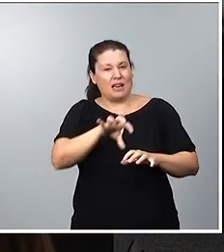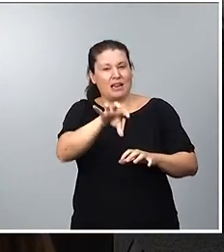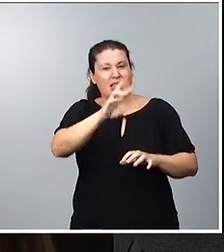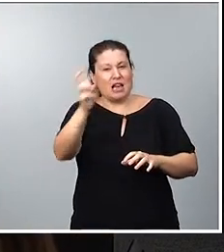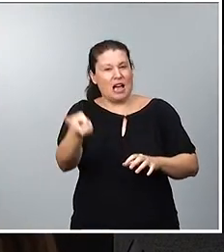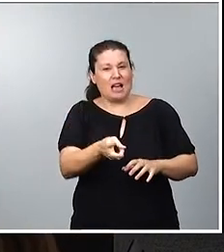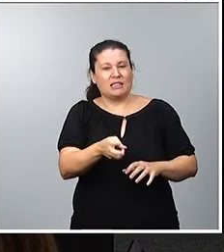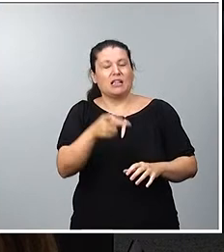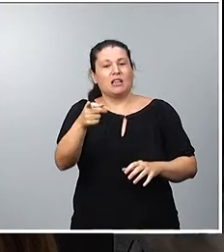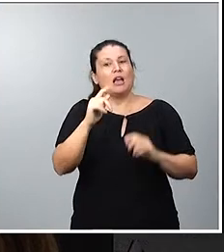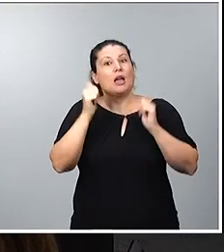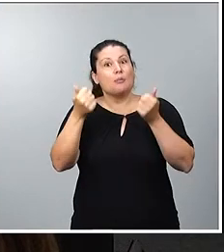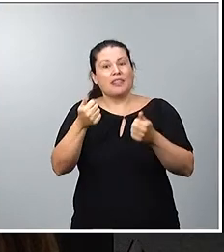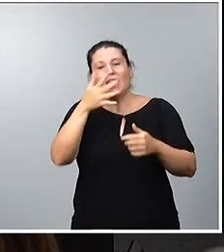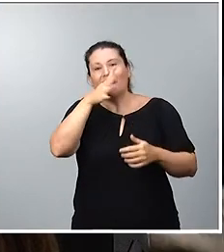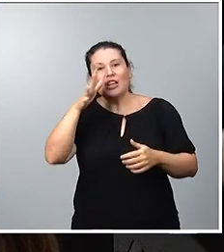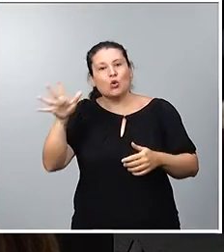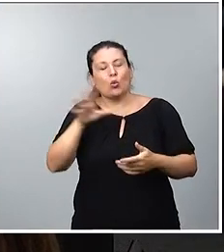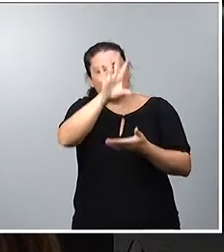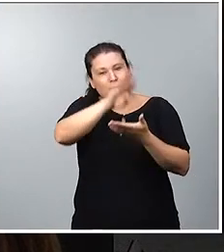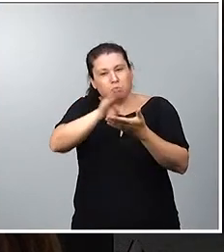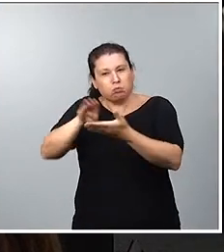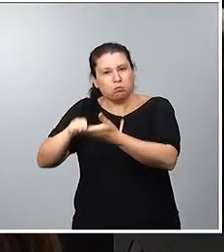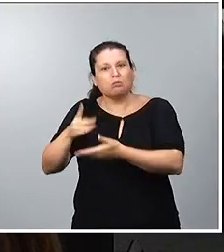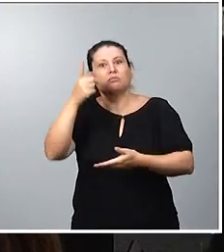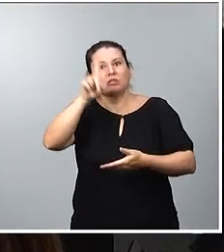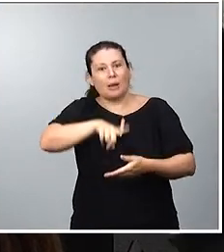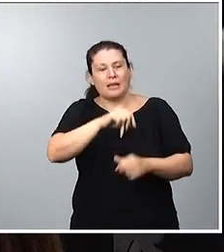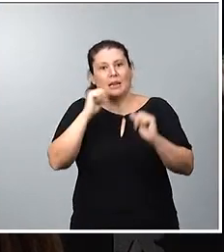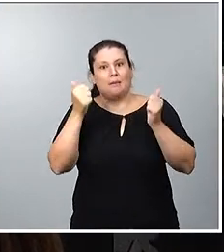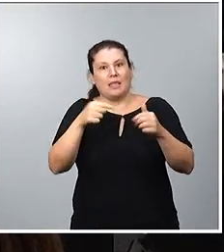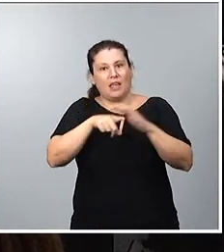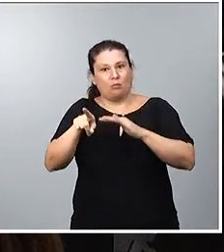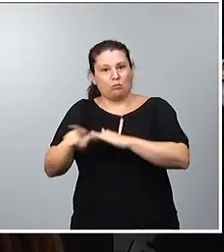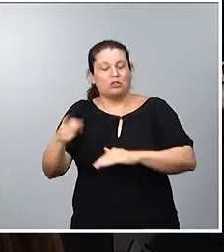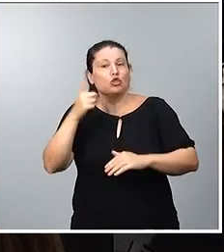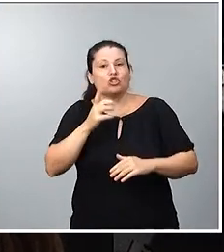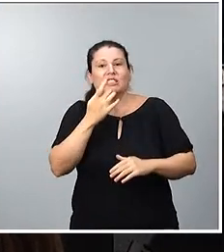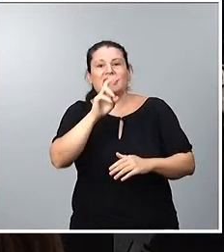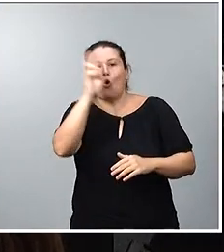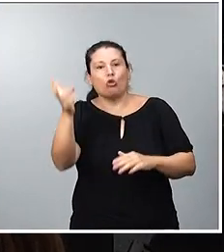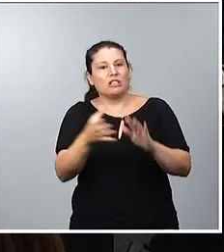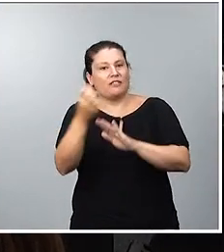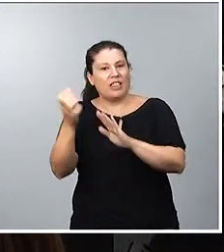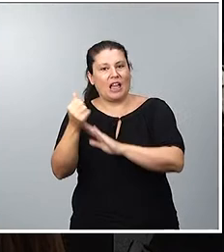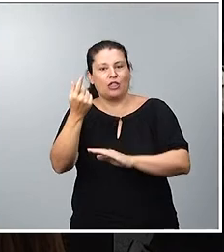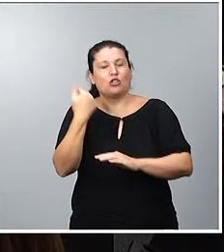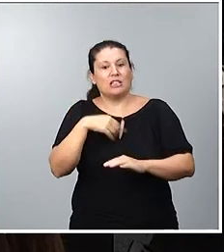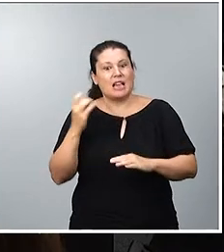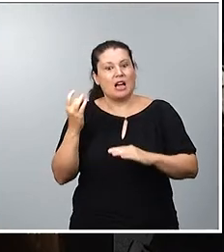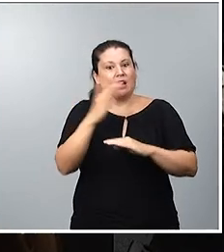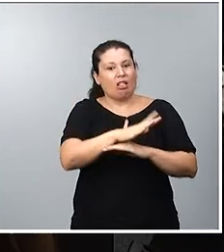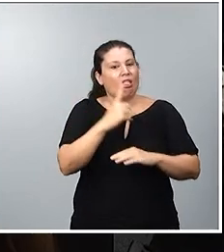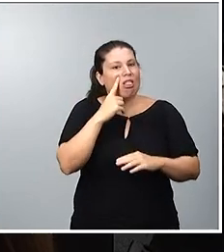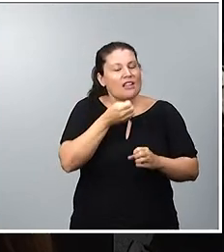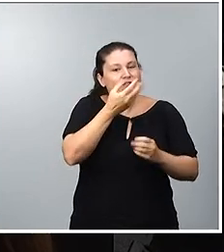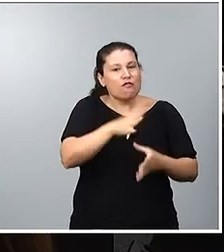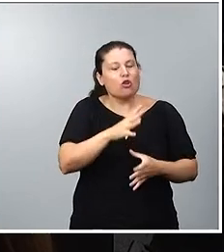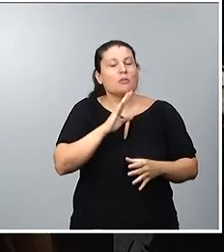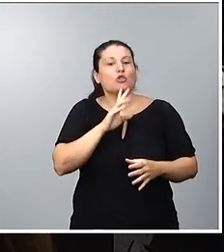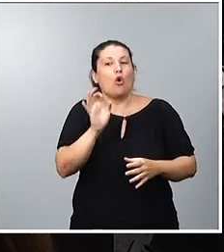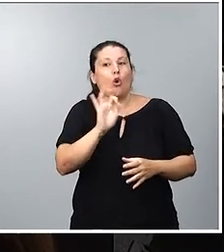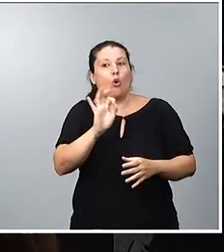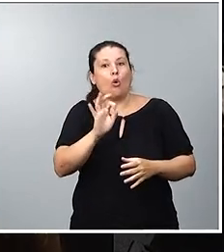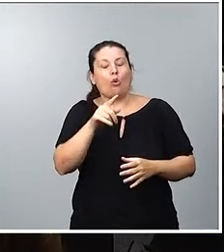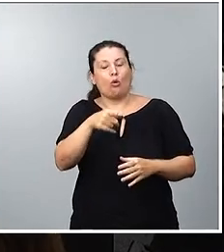esta serie de denuncias, de demandas, si ya ha recibido alguna o si incluso desde el Gobierno se va a promover con una suerte de tutela